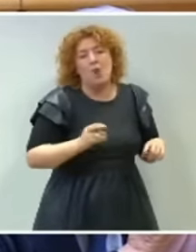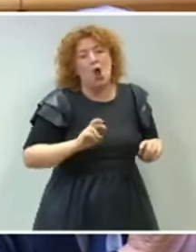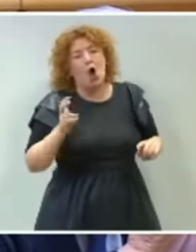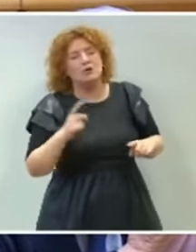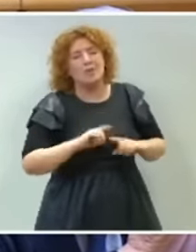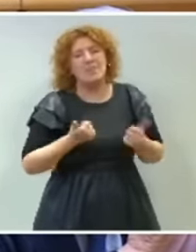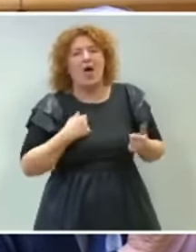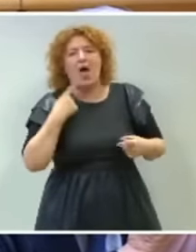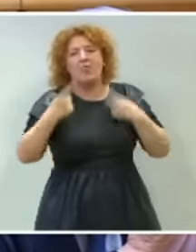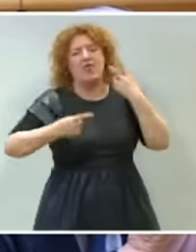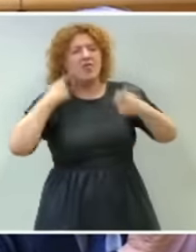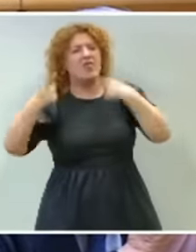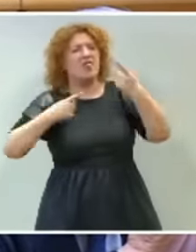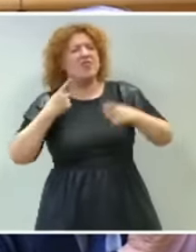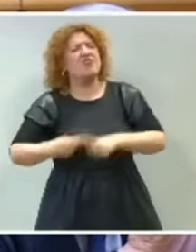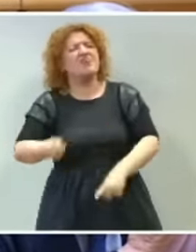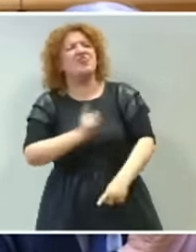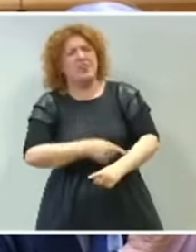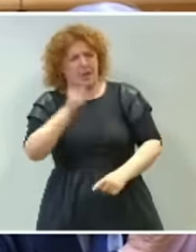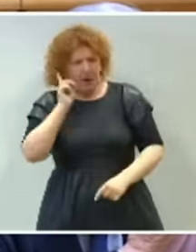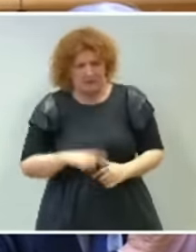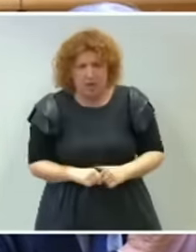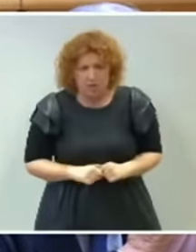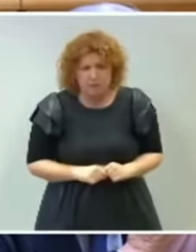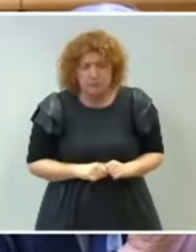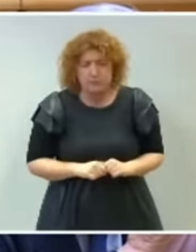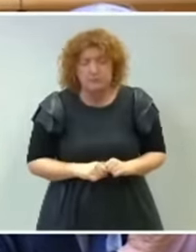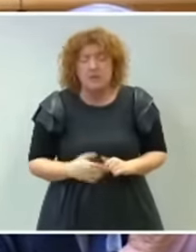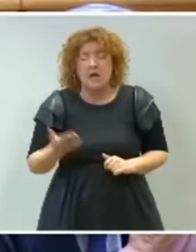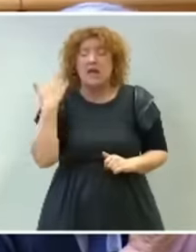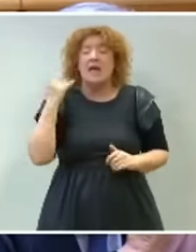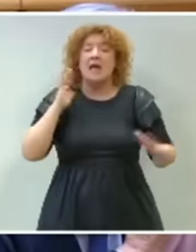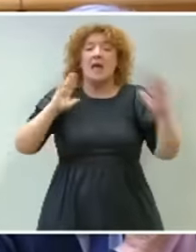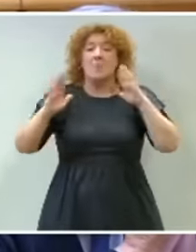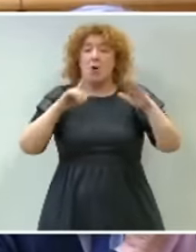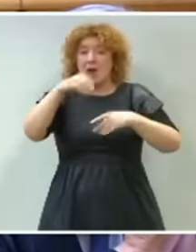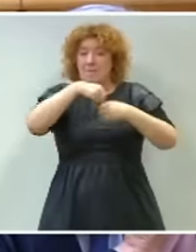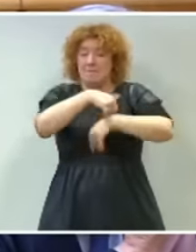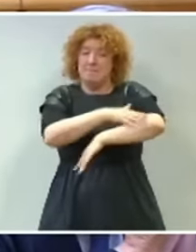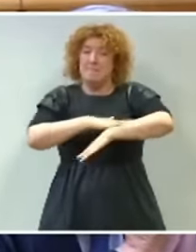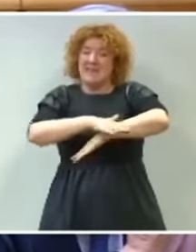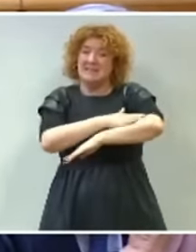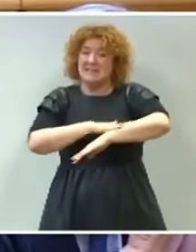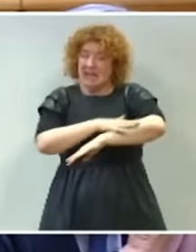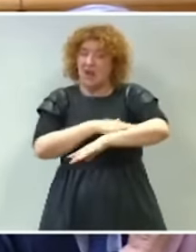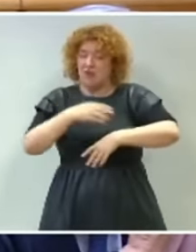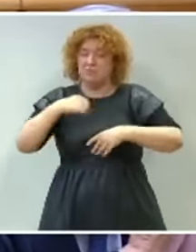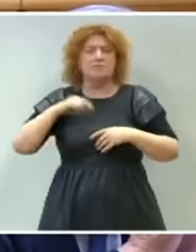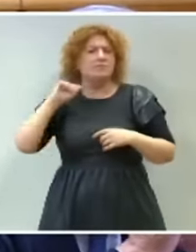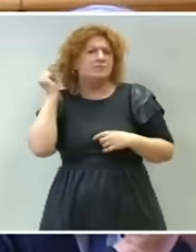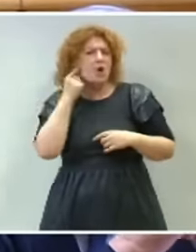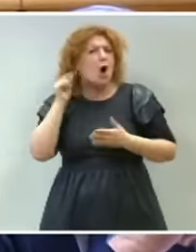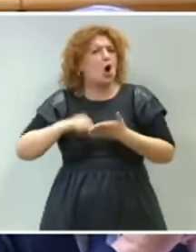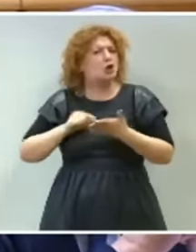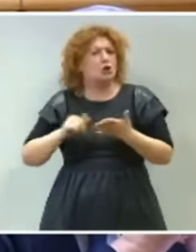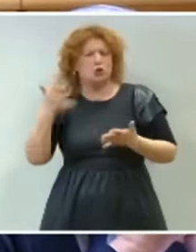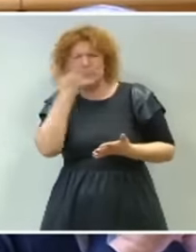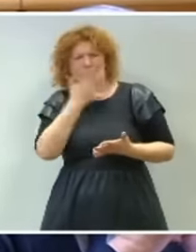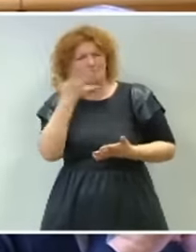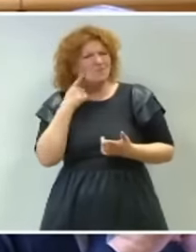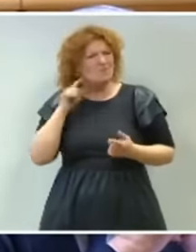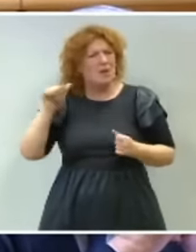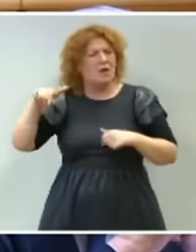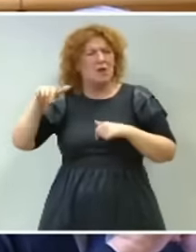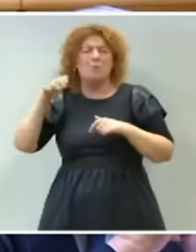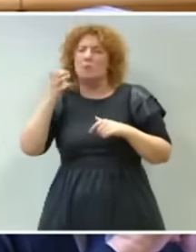demasiado. Como usted no hizo nada cuando en su propio ministerio la alertaron de contratos sospechosos en organismos